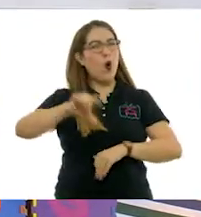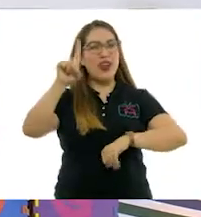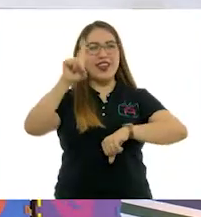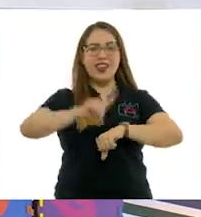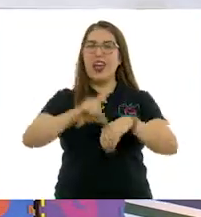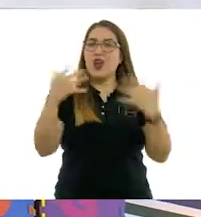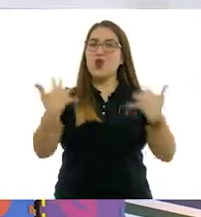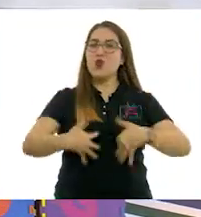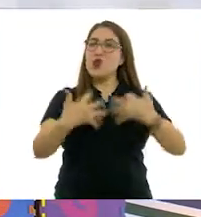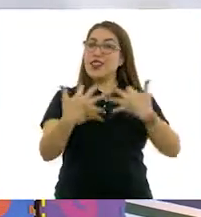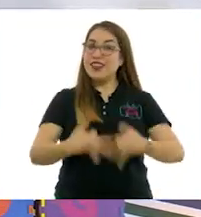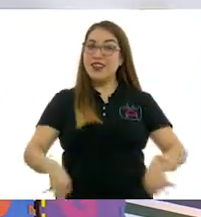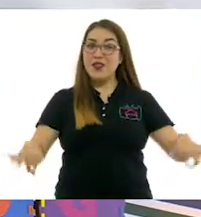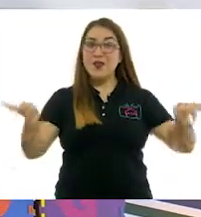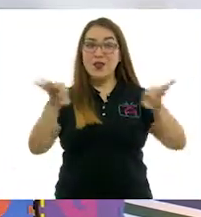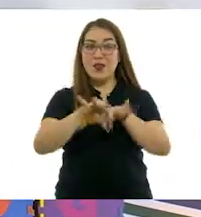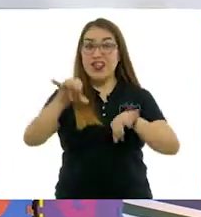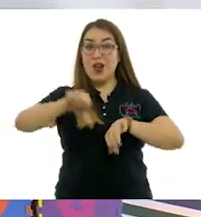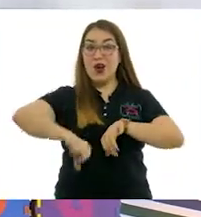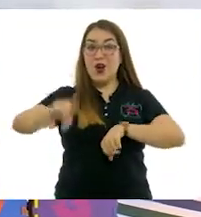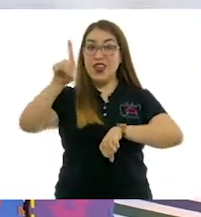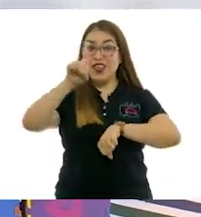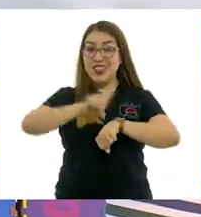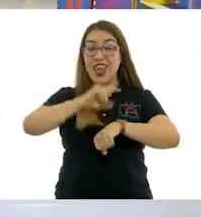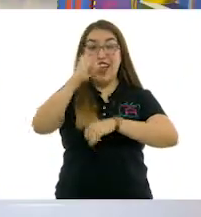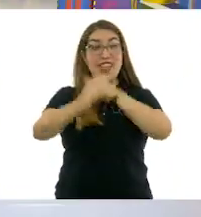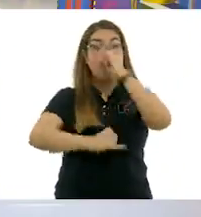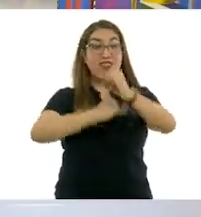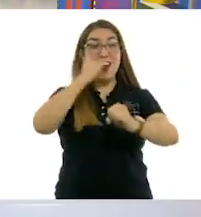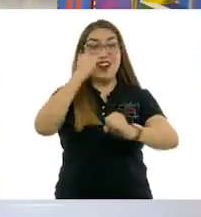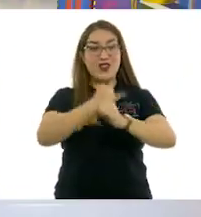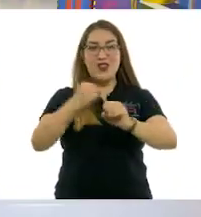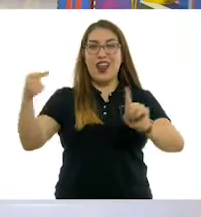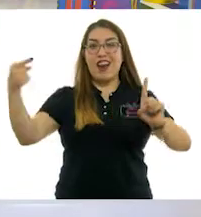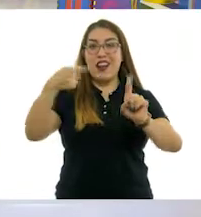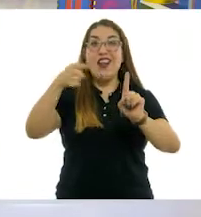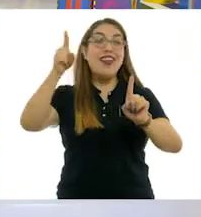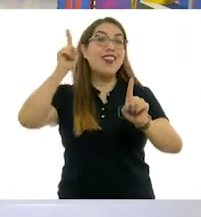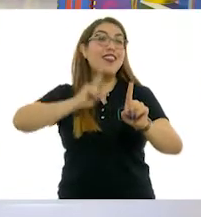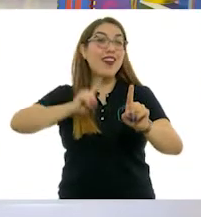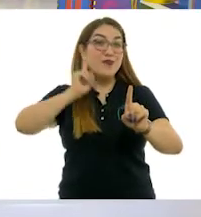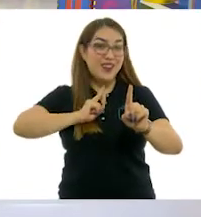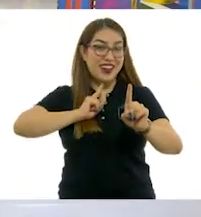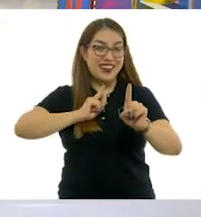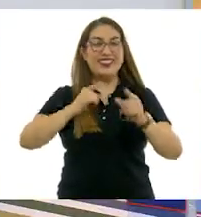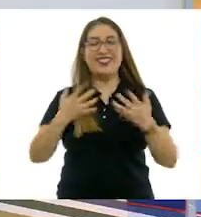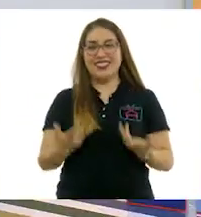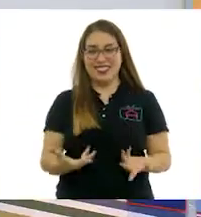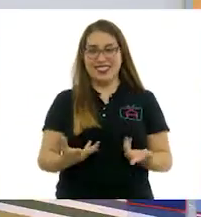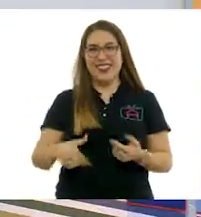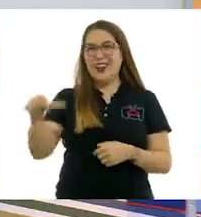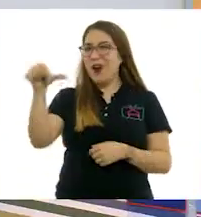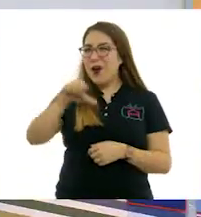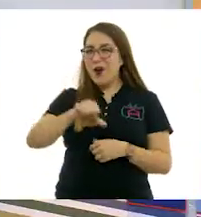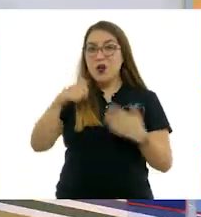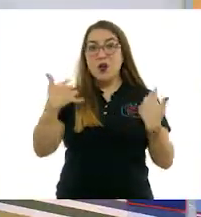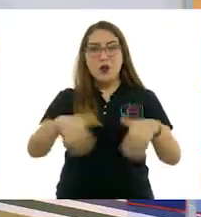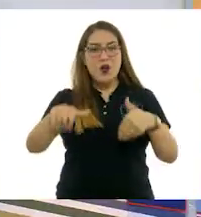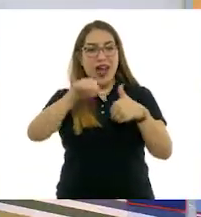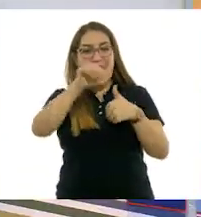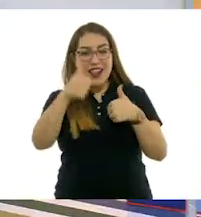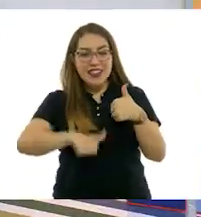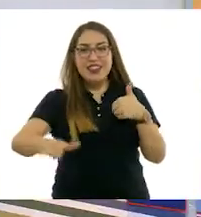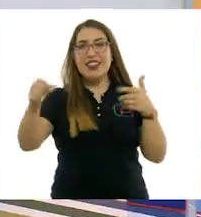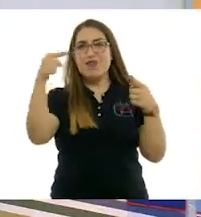muy importante. Hoy es el Día Internacional de la Mujer. Así es. Y hoy vamos a hablar de muchas artistas